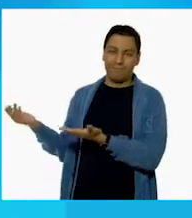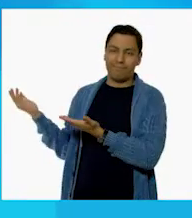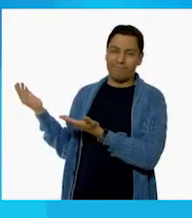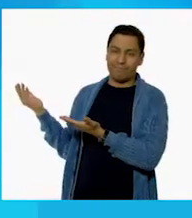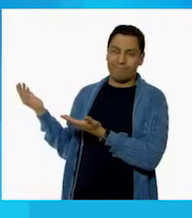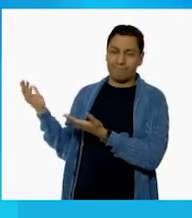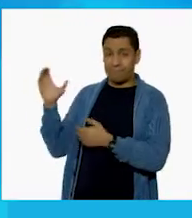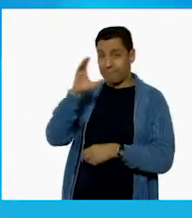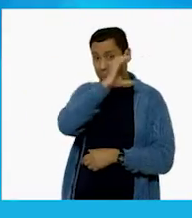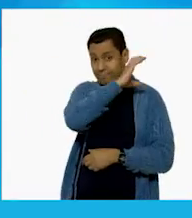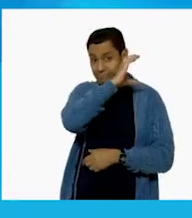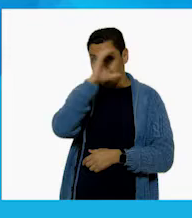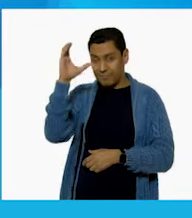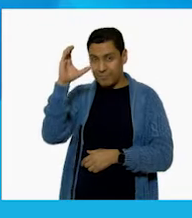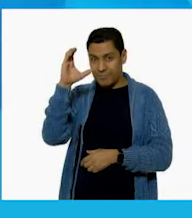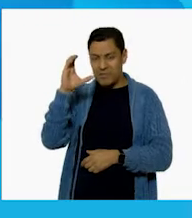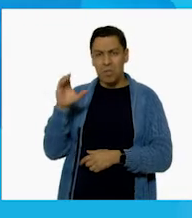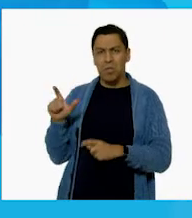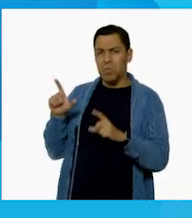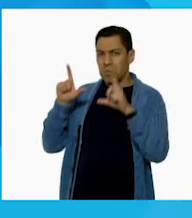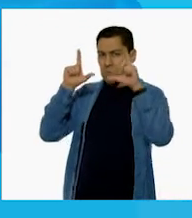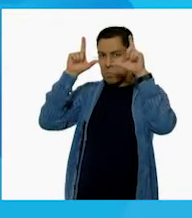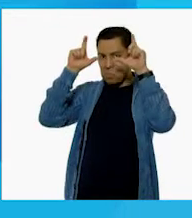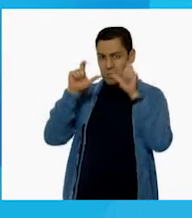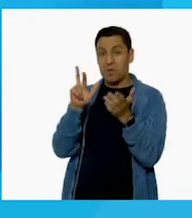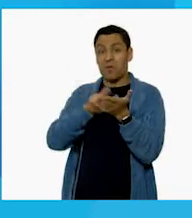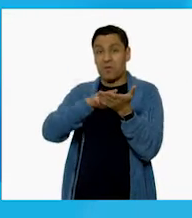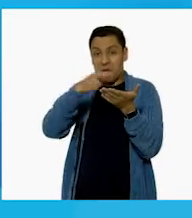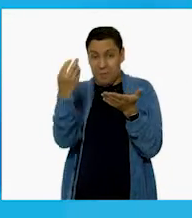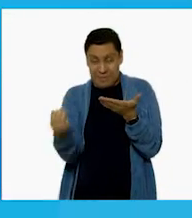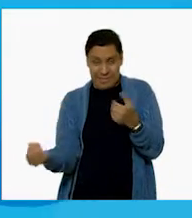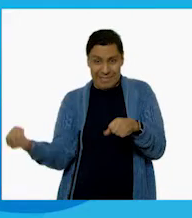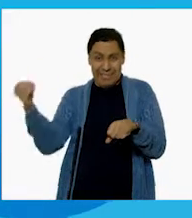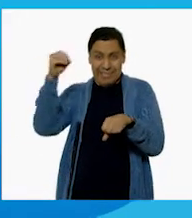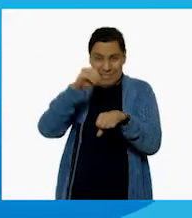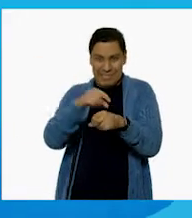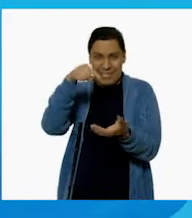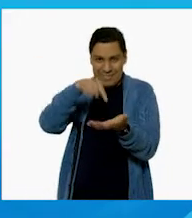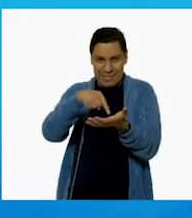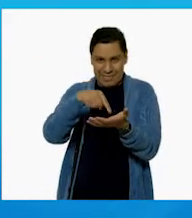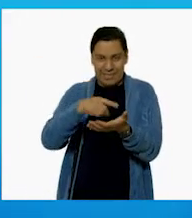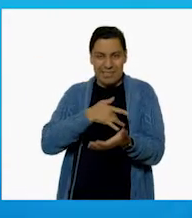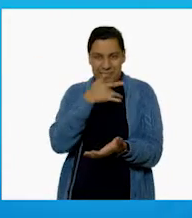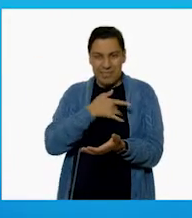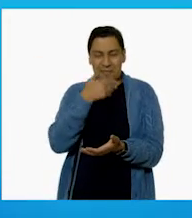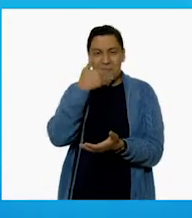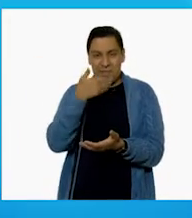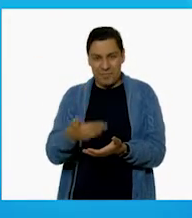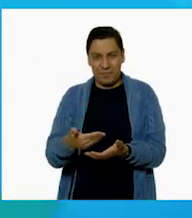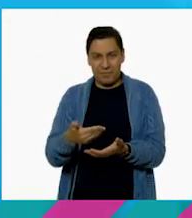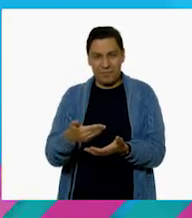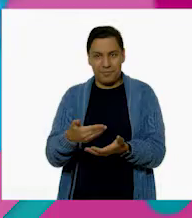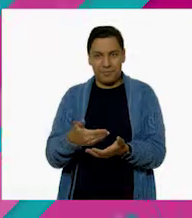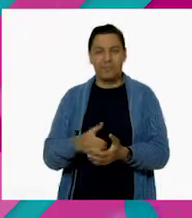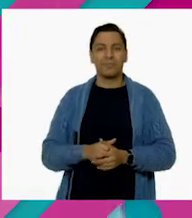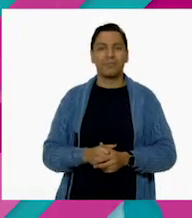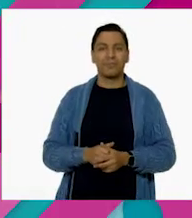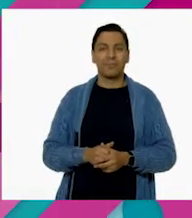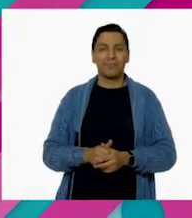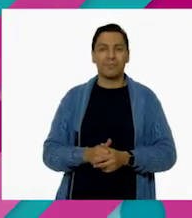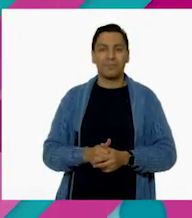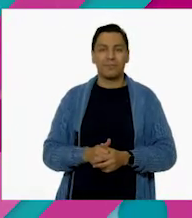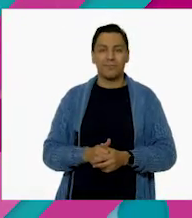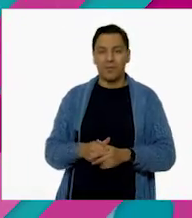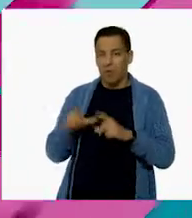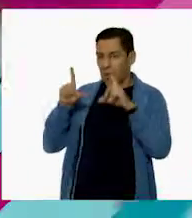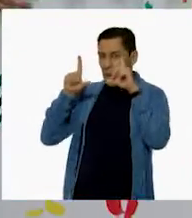Esta fotografía quedará excelente para nuestra revista del cuidado y bienestar. Sí, perfecto. Entonces, ¿qué tal si le tomo